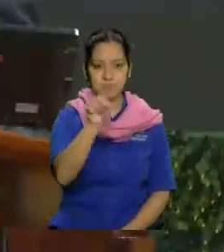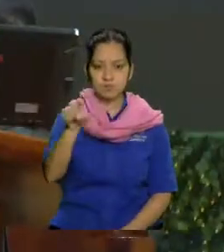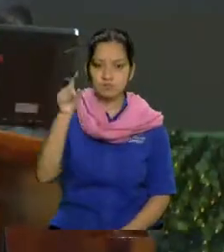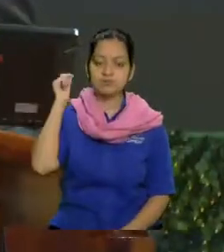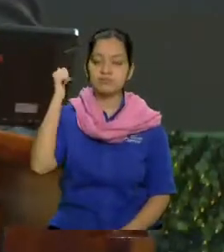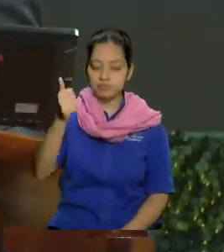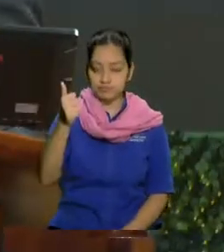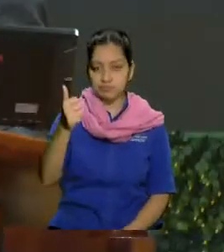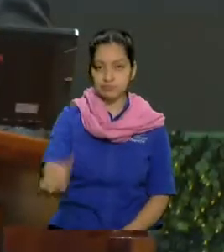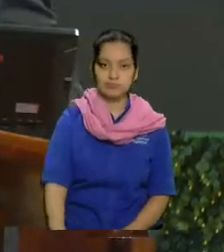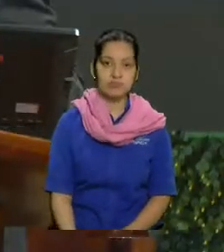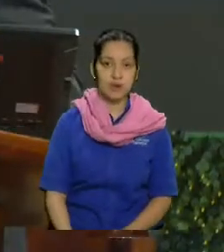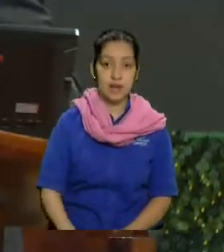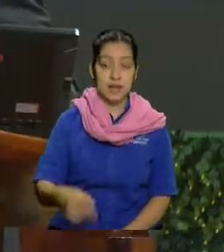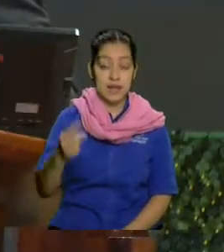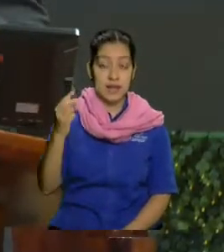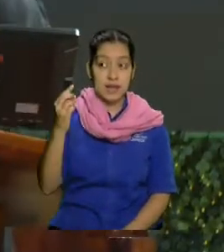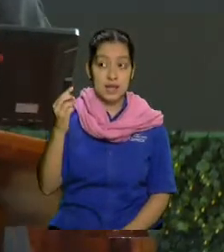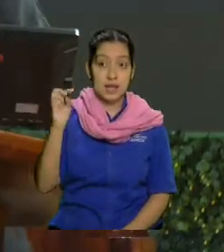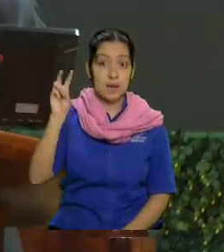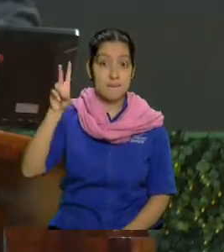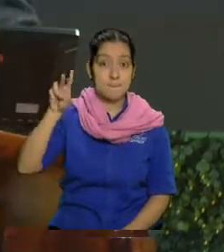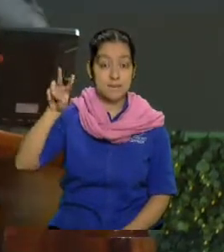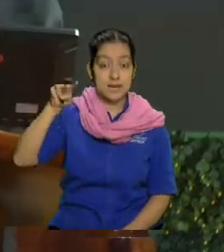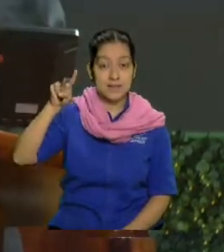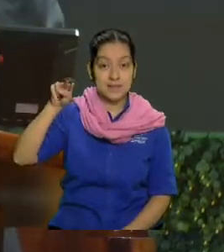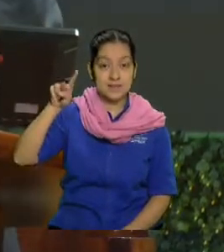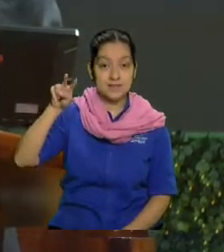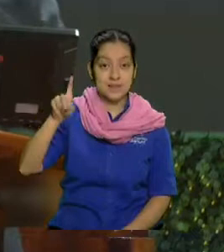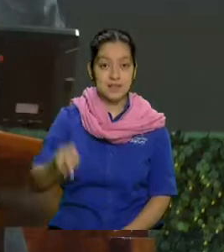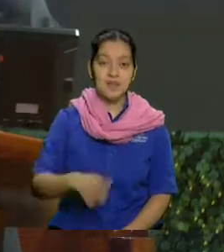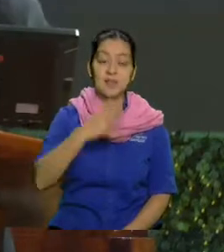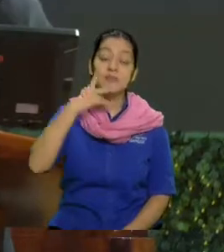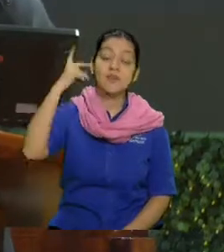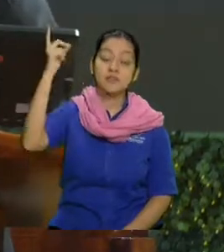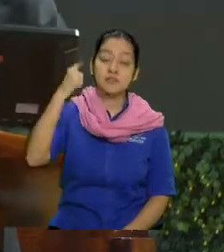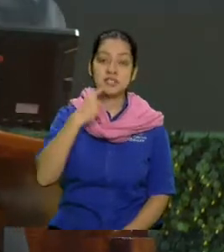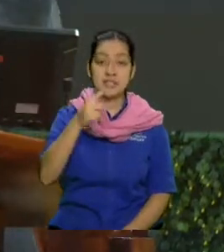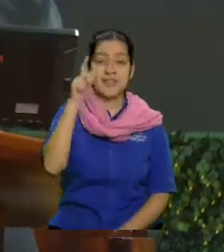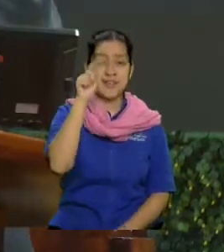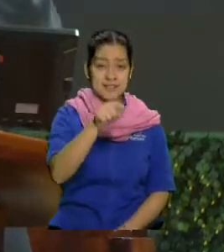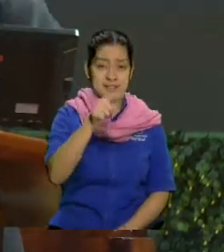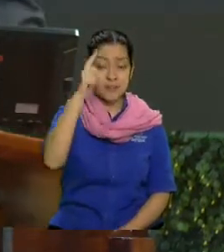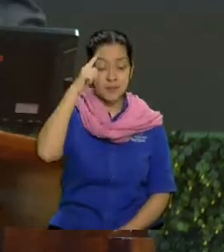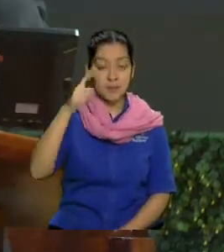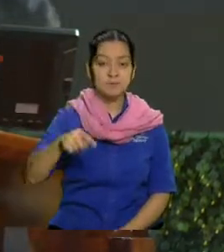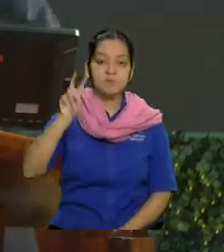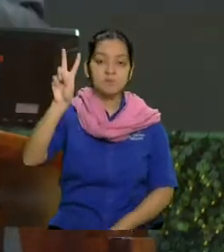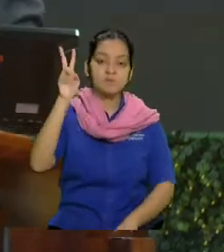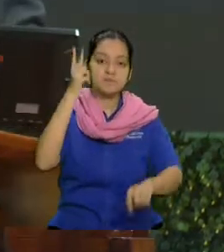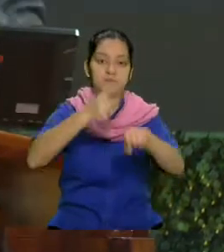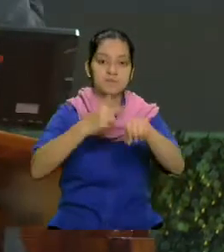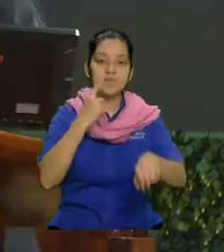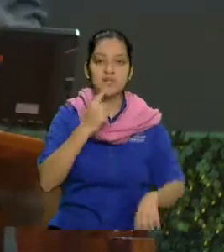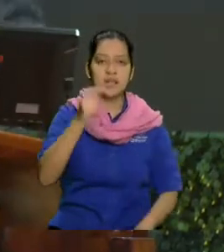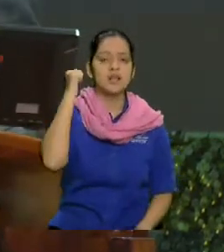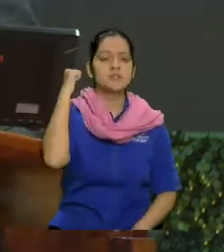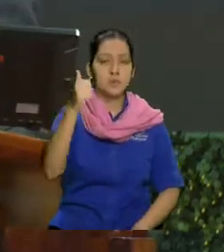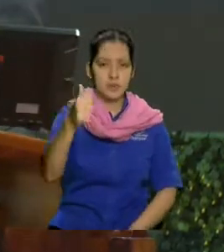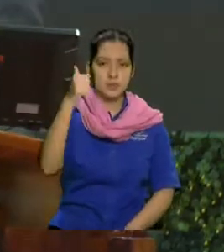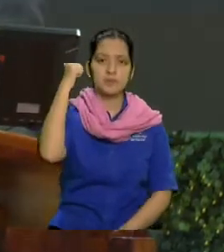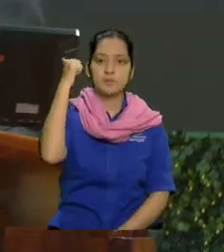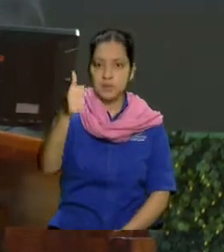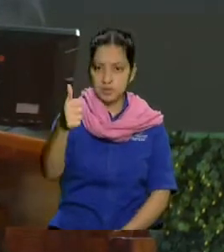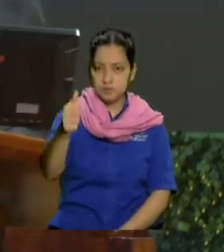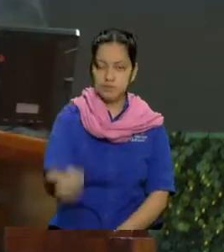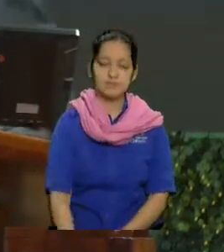El día martes, para nosotros, que viene a ser el tercer día, Dios dice, de ese día, dos veces dice, es bueno, es bueno.